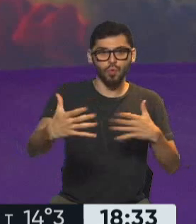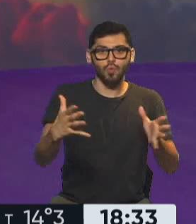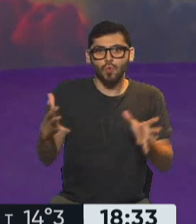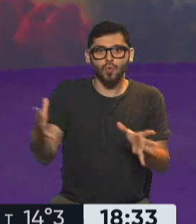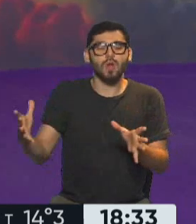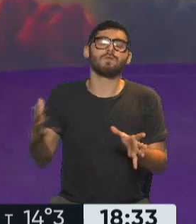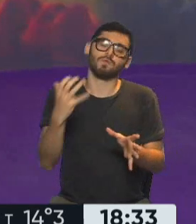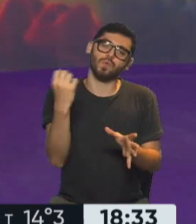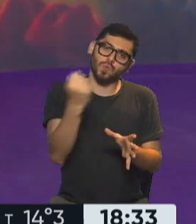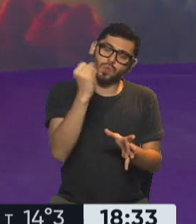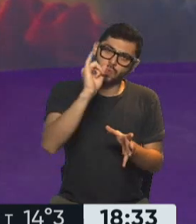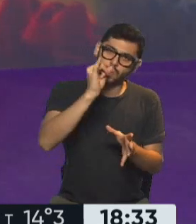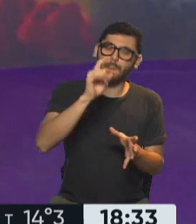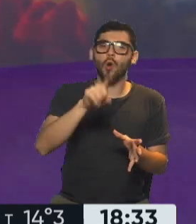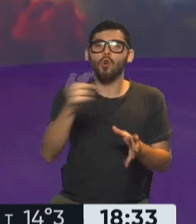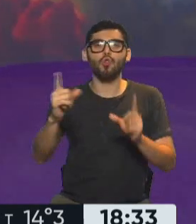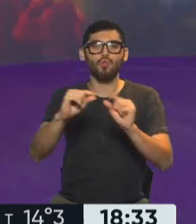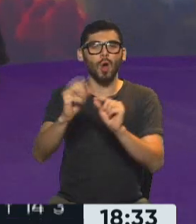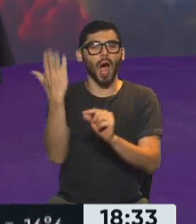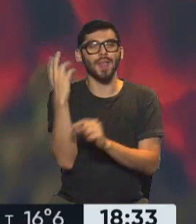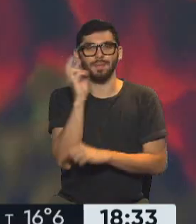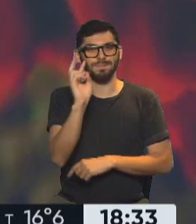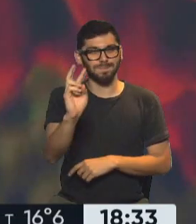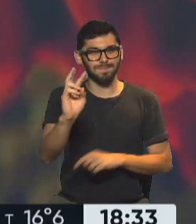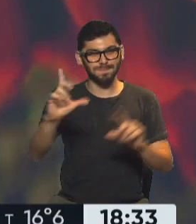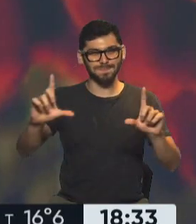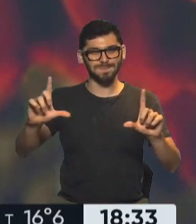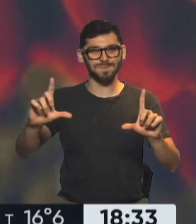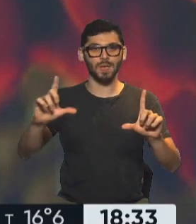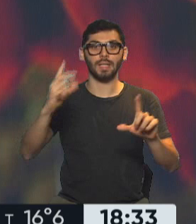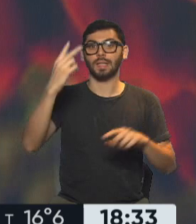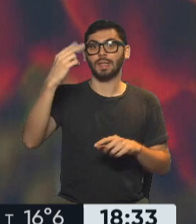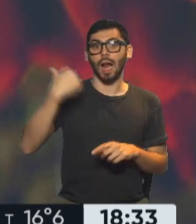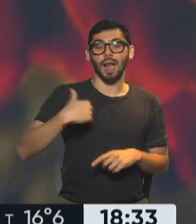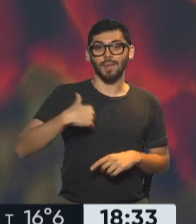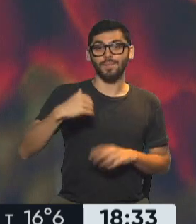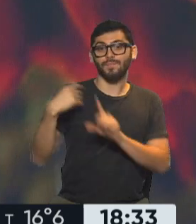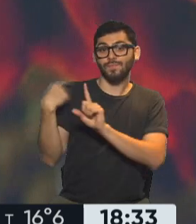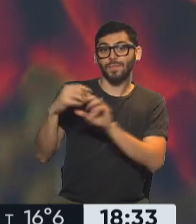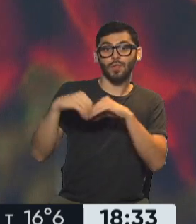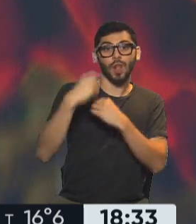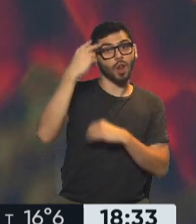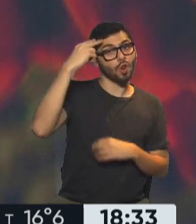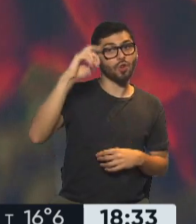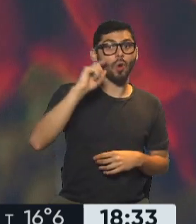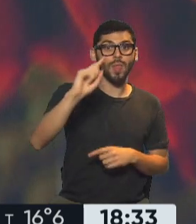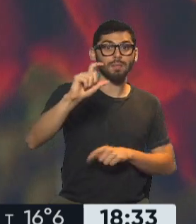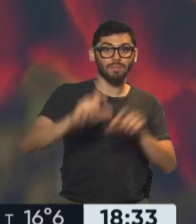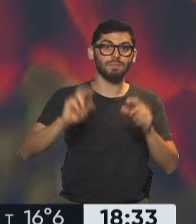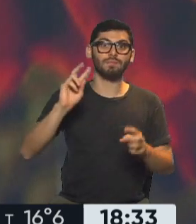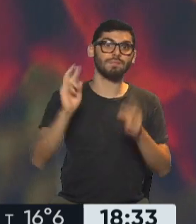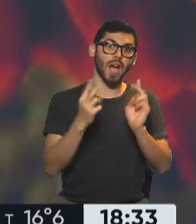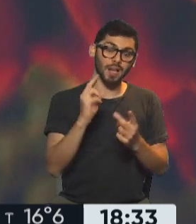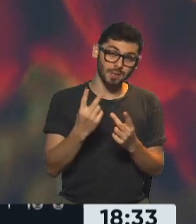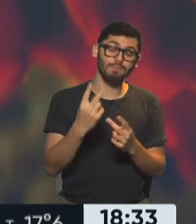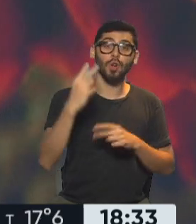Tenemos que hablar también de un número que previamente lo veíamos, estos de los 90.000 fallecidos en la República Argentina. Hemos pasado los